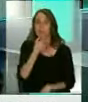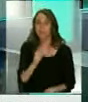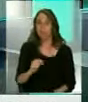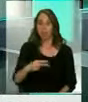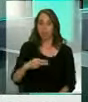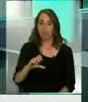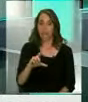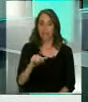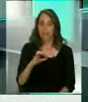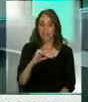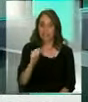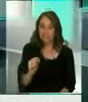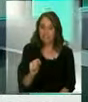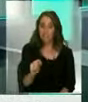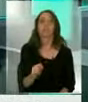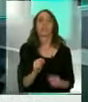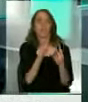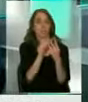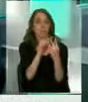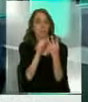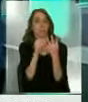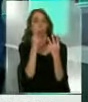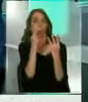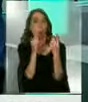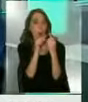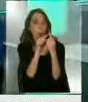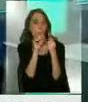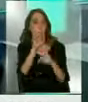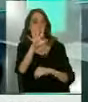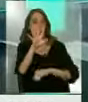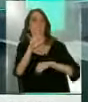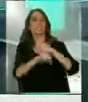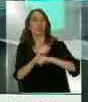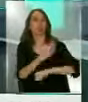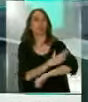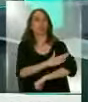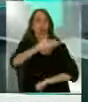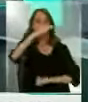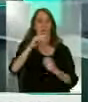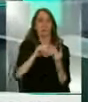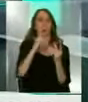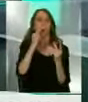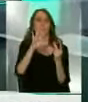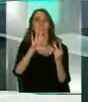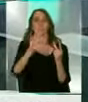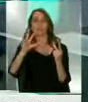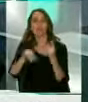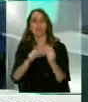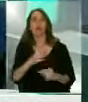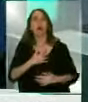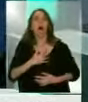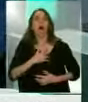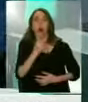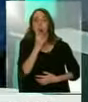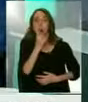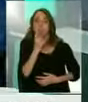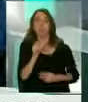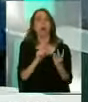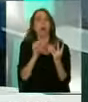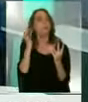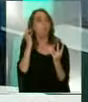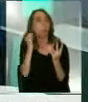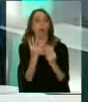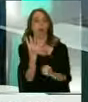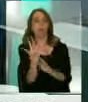Hubo tres casos. Un hombre de 45 años que tenía hipertensión, un hombre de 58 años que tenía asma y una mujer de